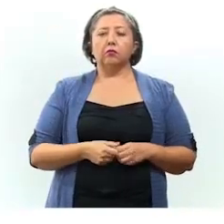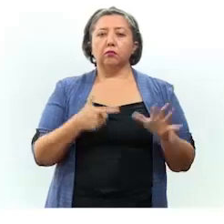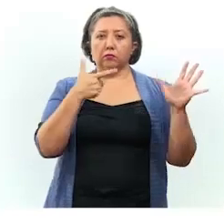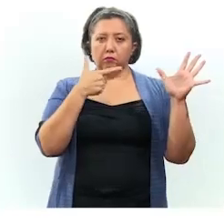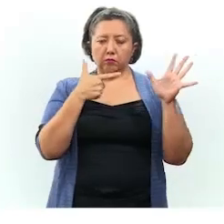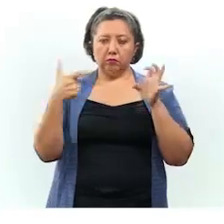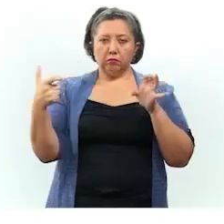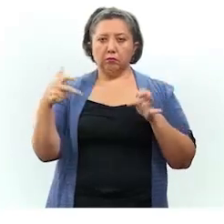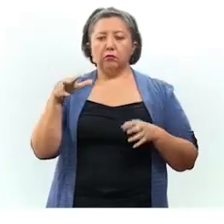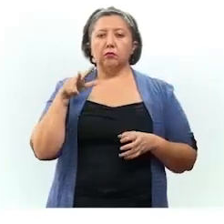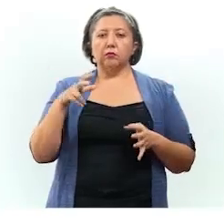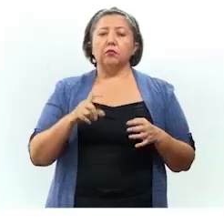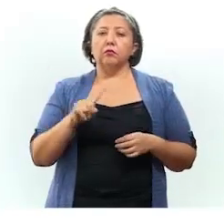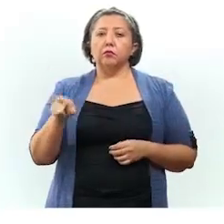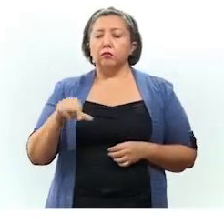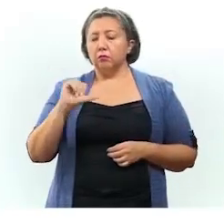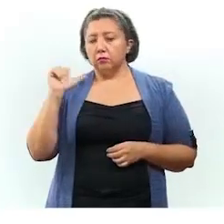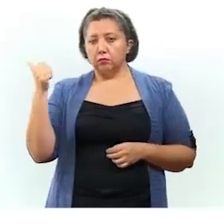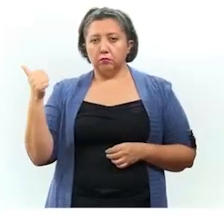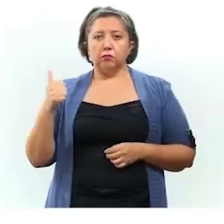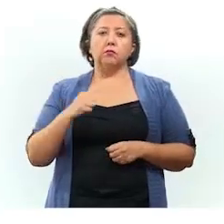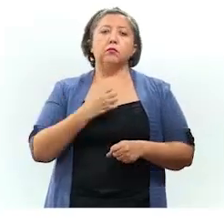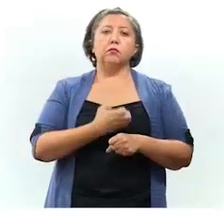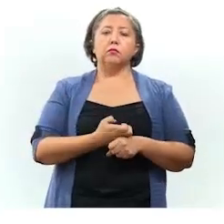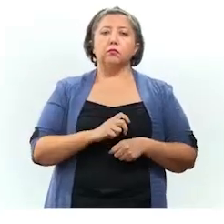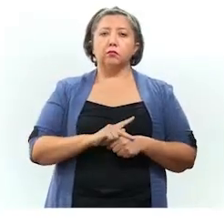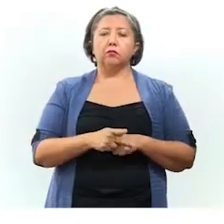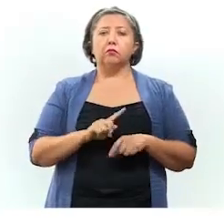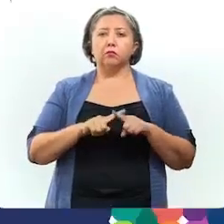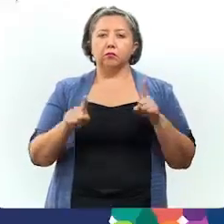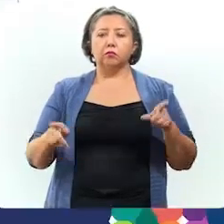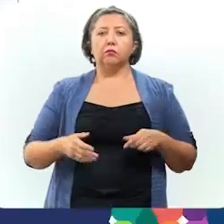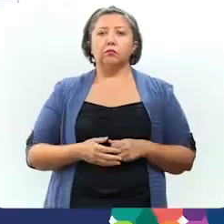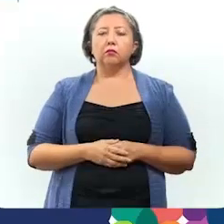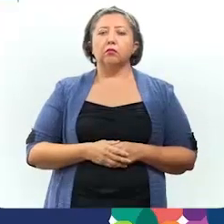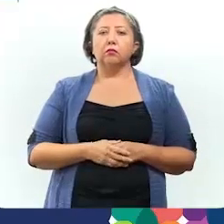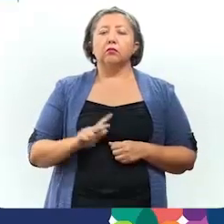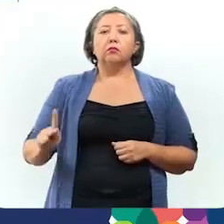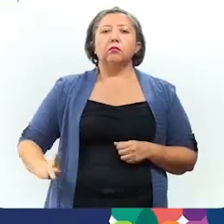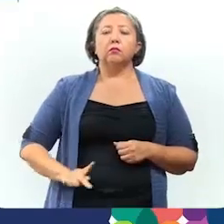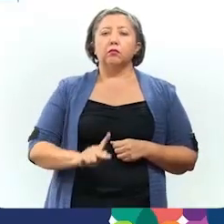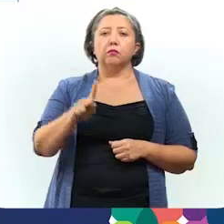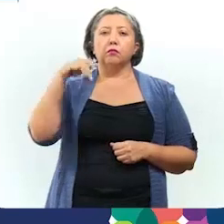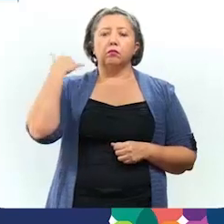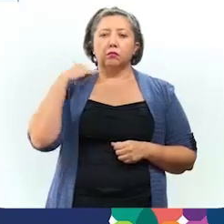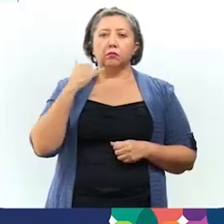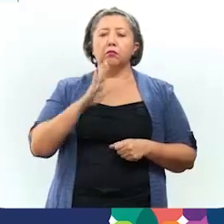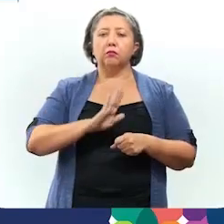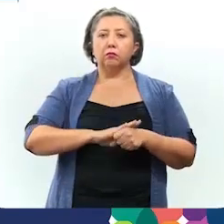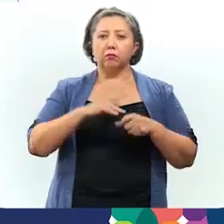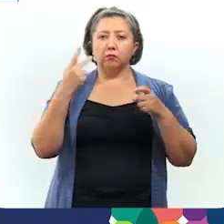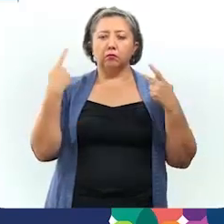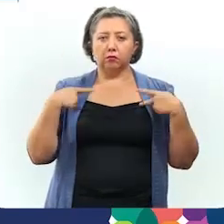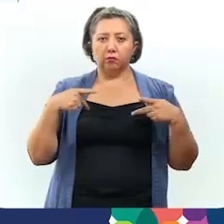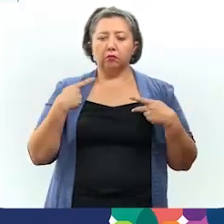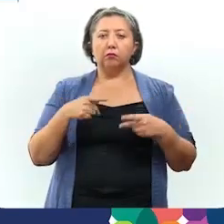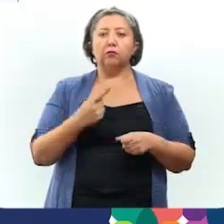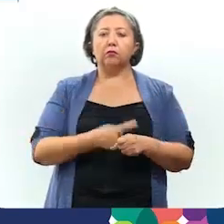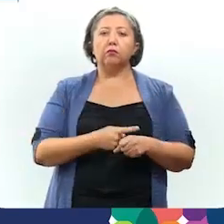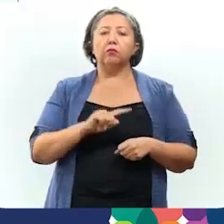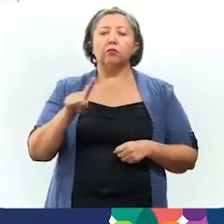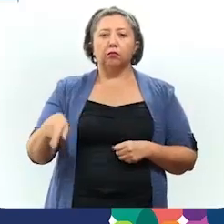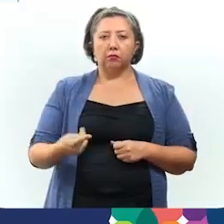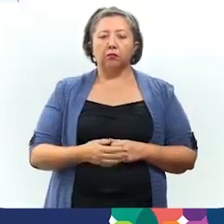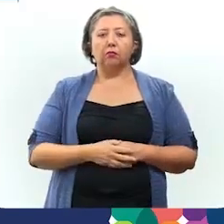setecientos dieciocho son de otro estado u otro país. Los municipios de Yucatán con mayor número de personas